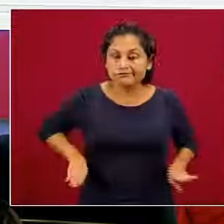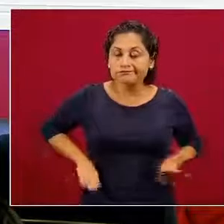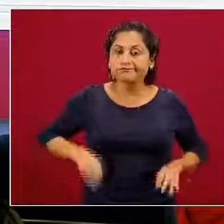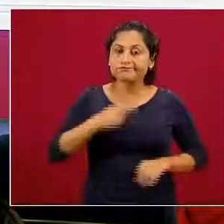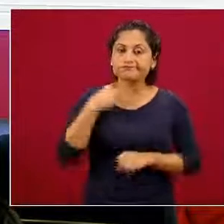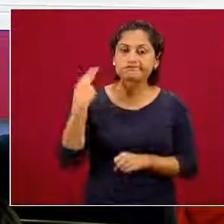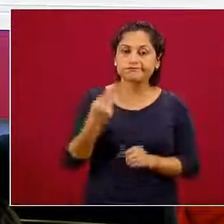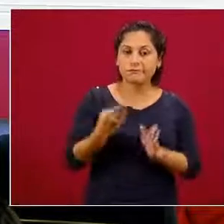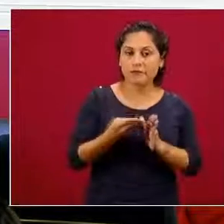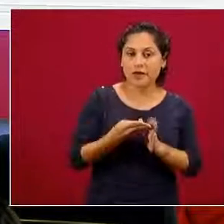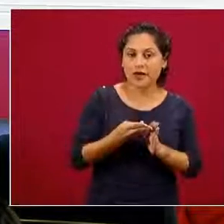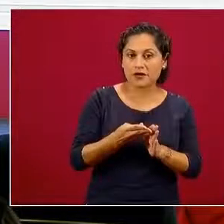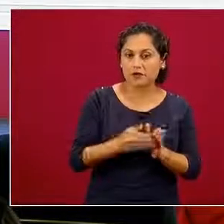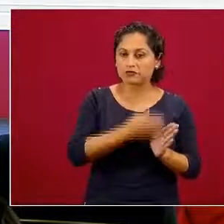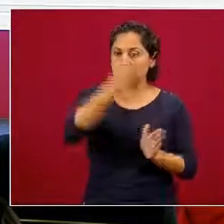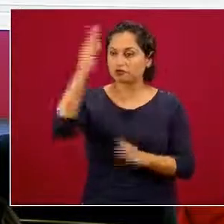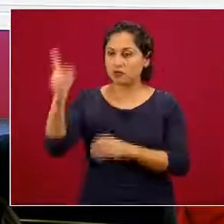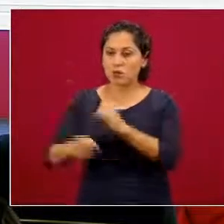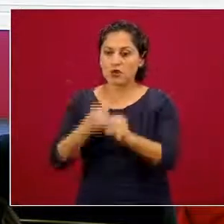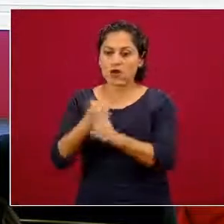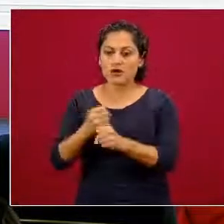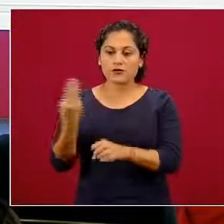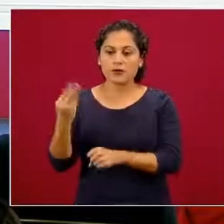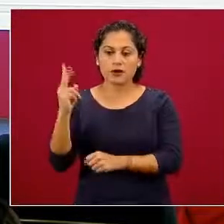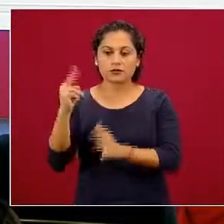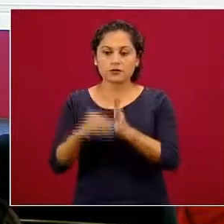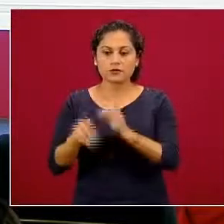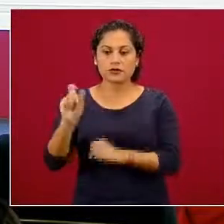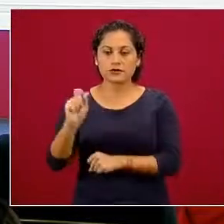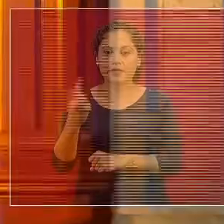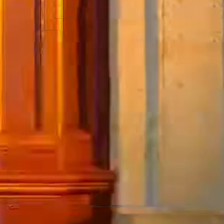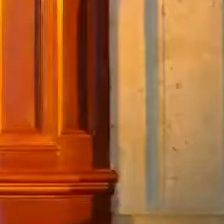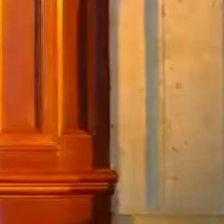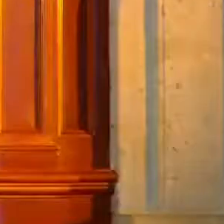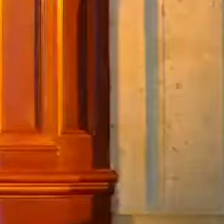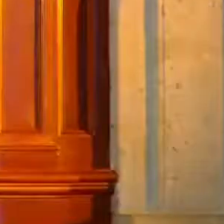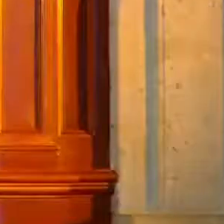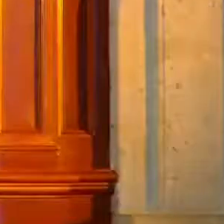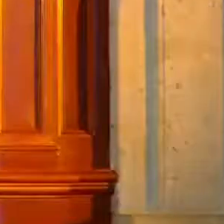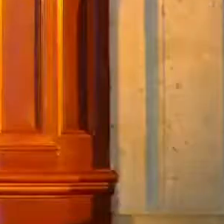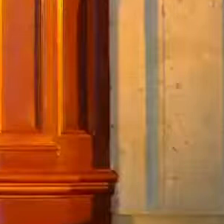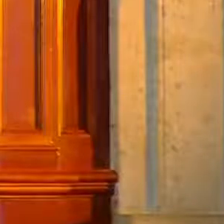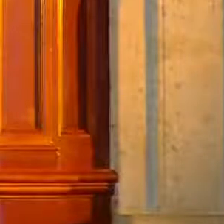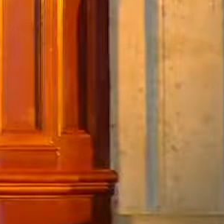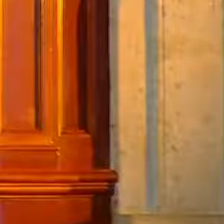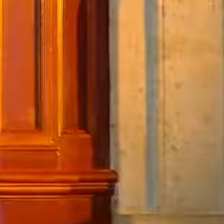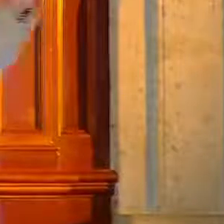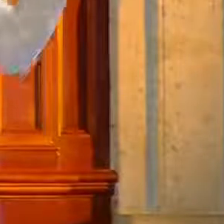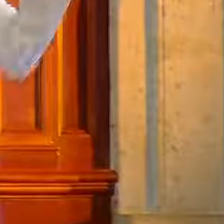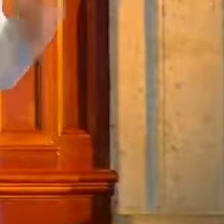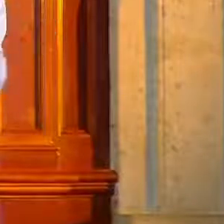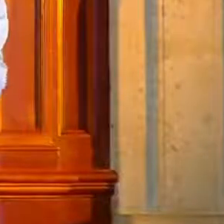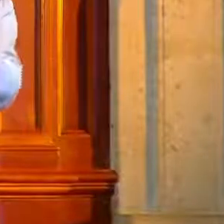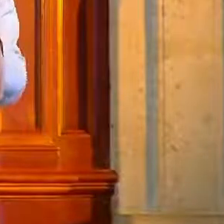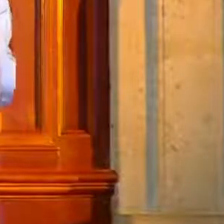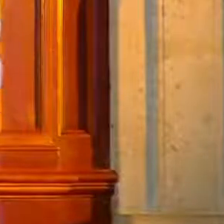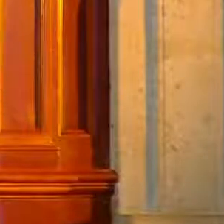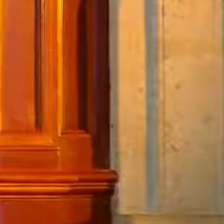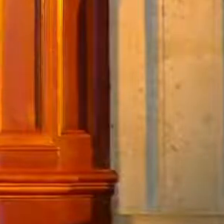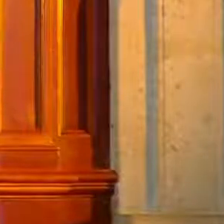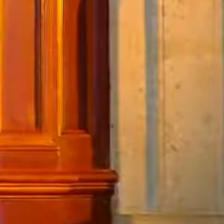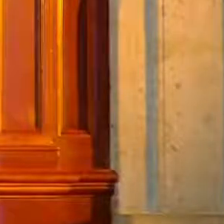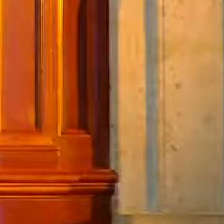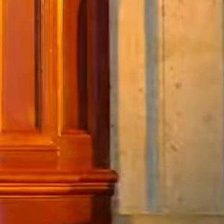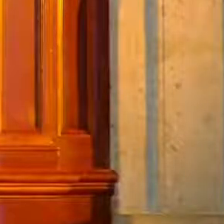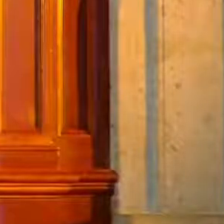y en el tema de investigación, ahorita estamos trabajando en el grupo interinstitucional que surgió del Taller Nacional